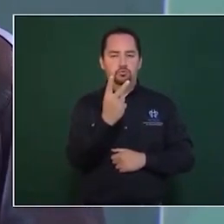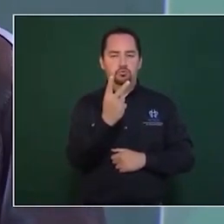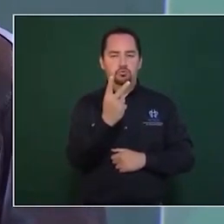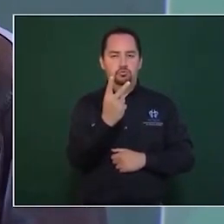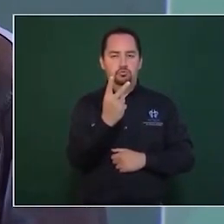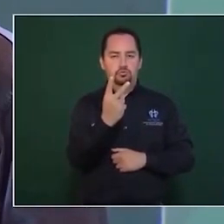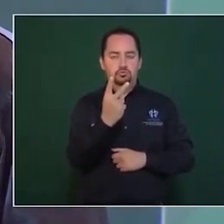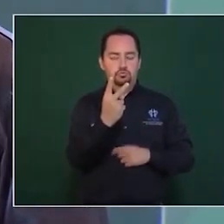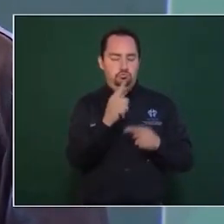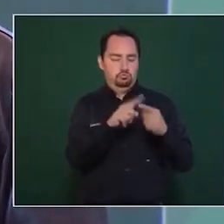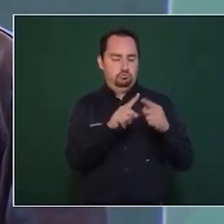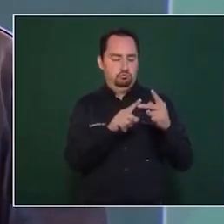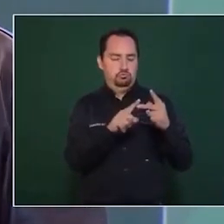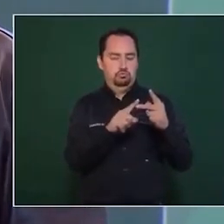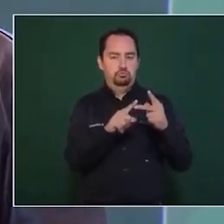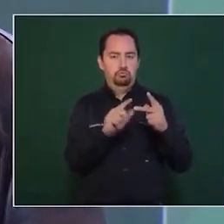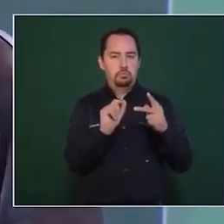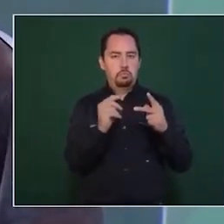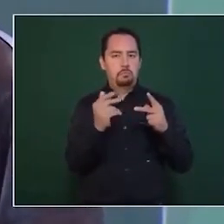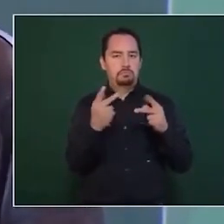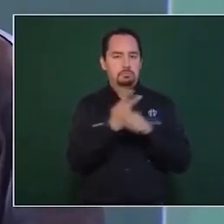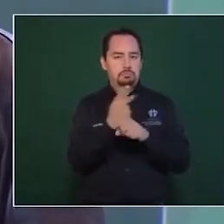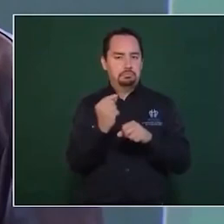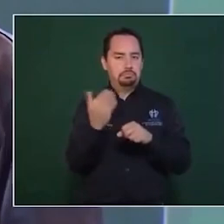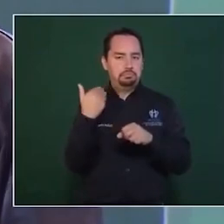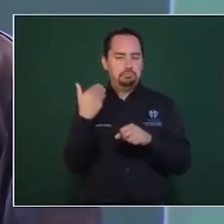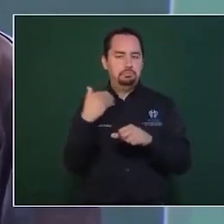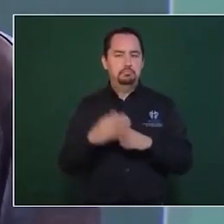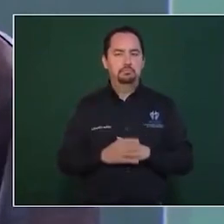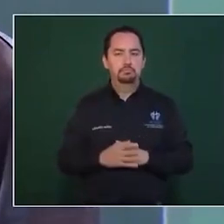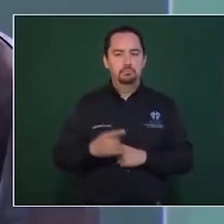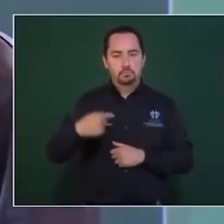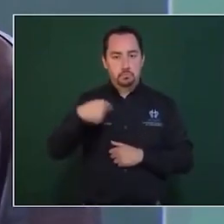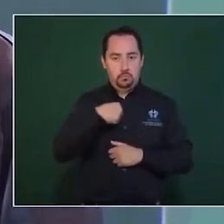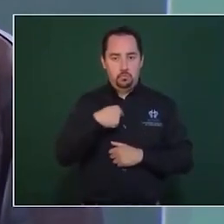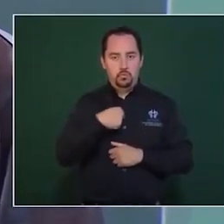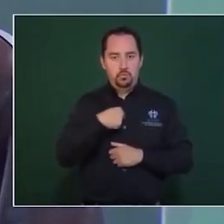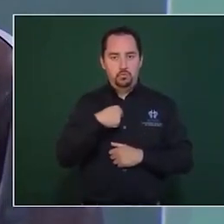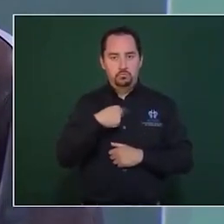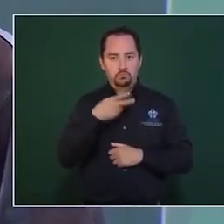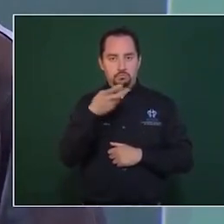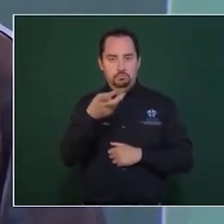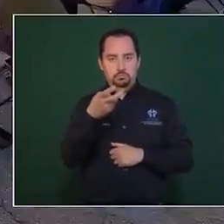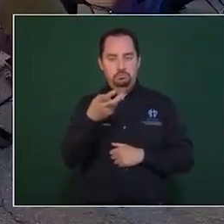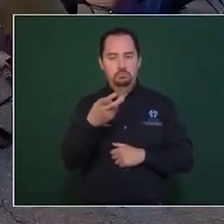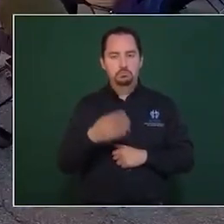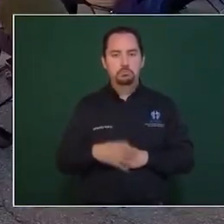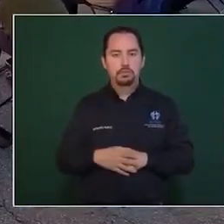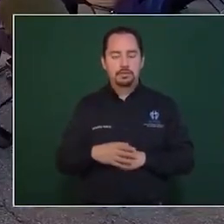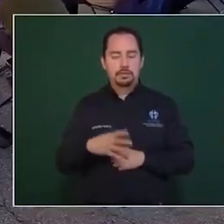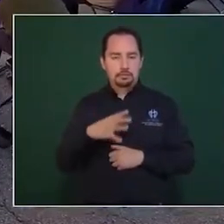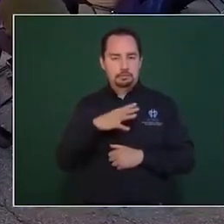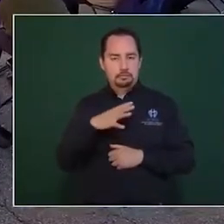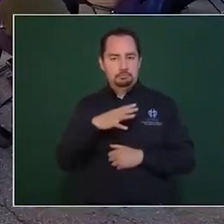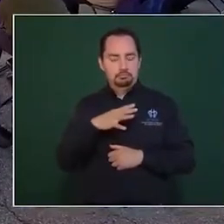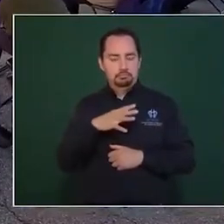recientes en los que he tratado el problema.